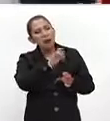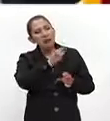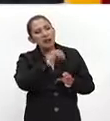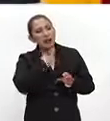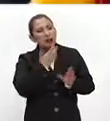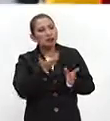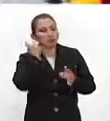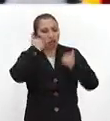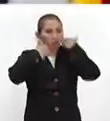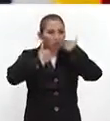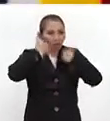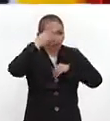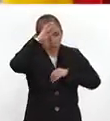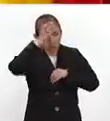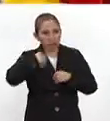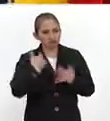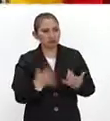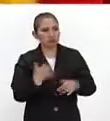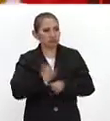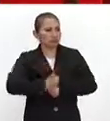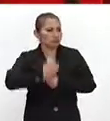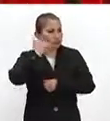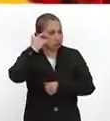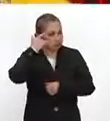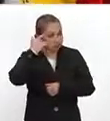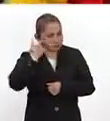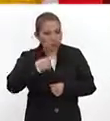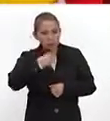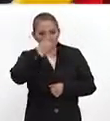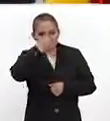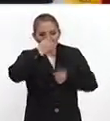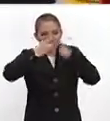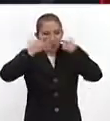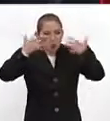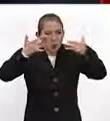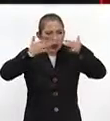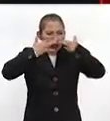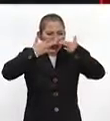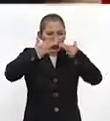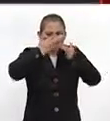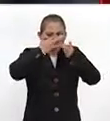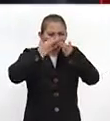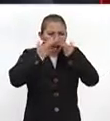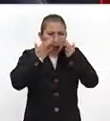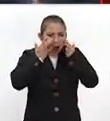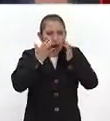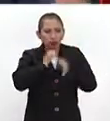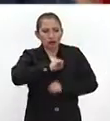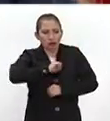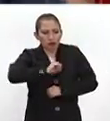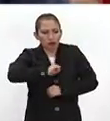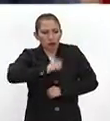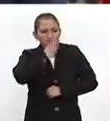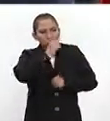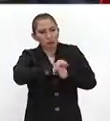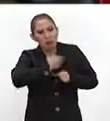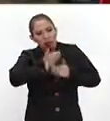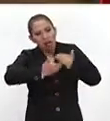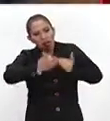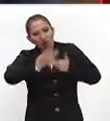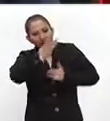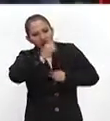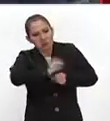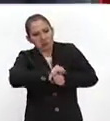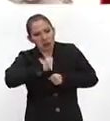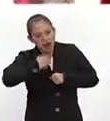traen fiebre, traen dolores de cabeza, traen una congestión en la cara, nasal muy importante. Traen tos de dos semanas, de tres